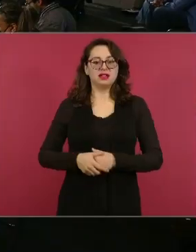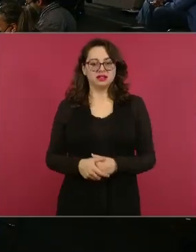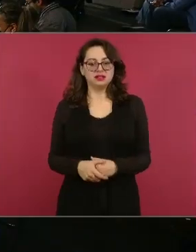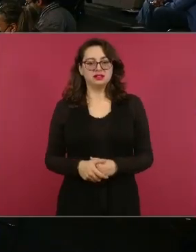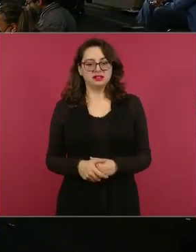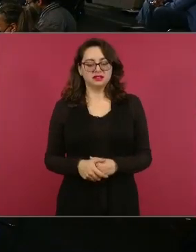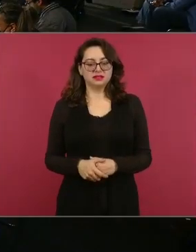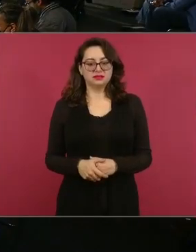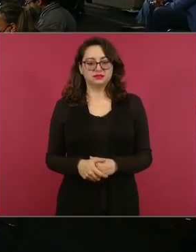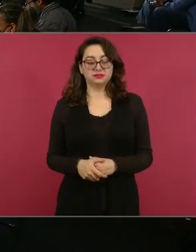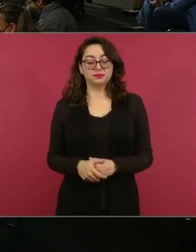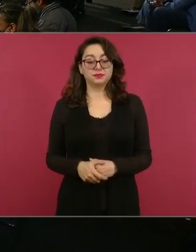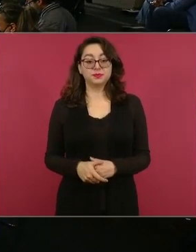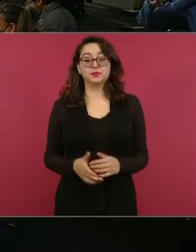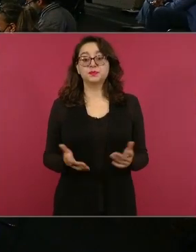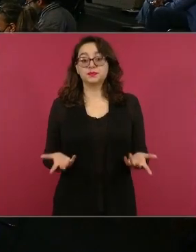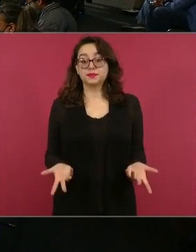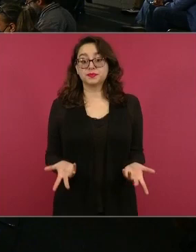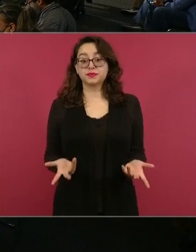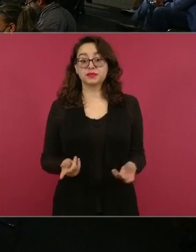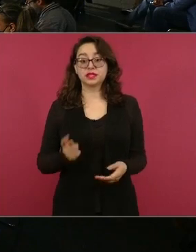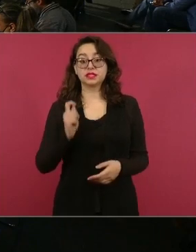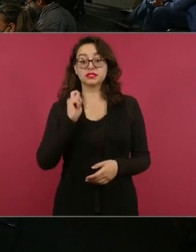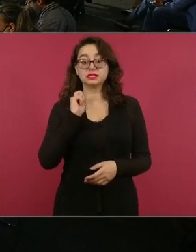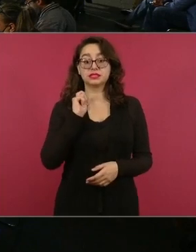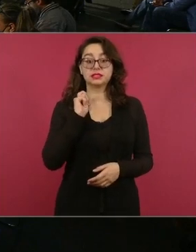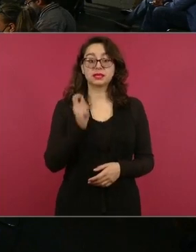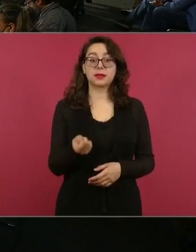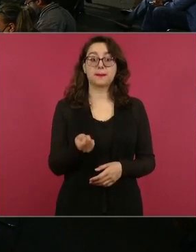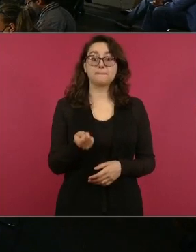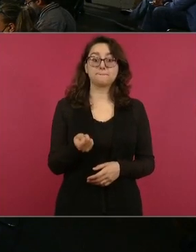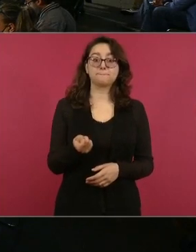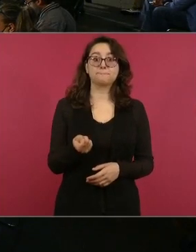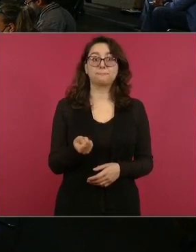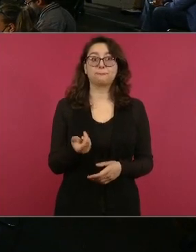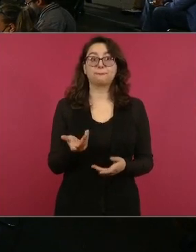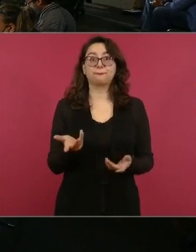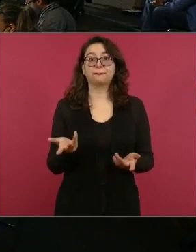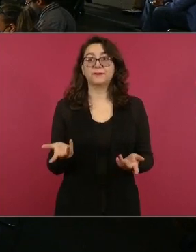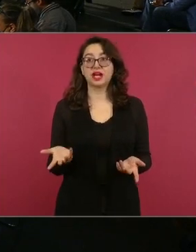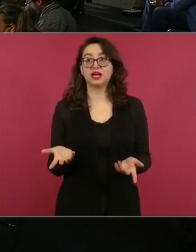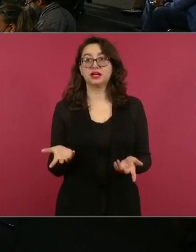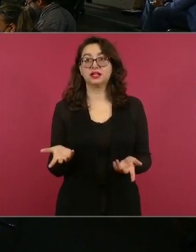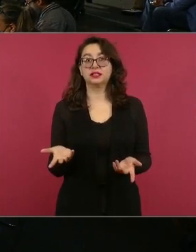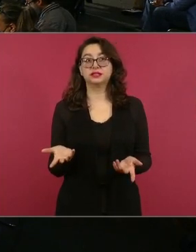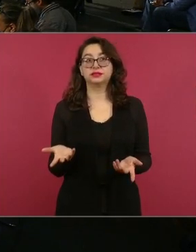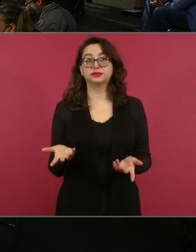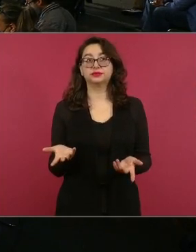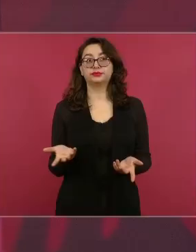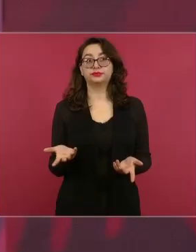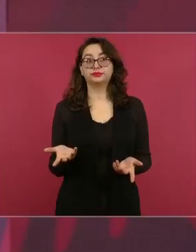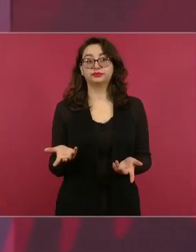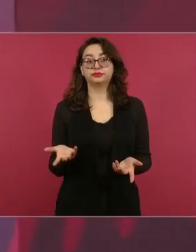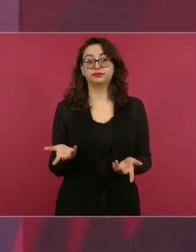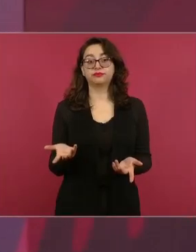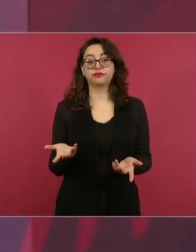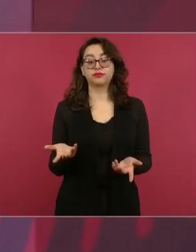no somos lo que